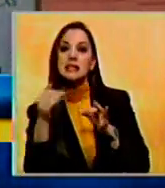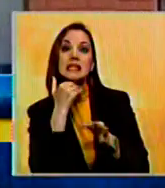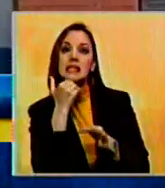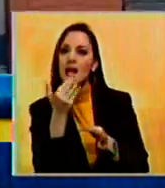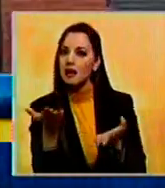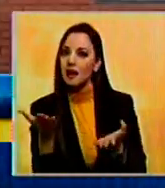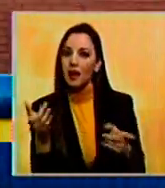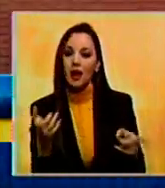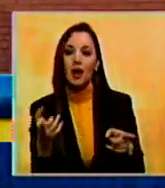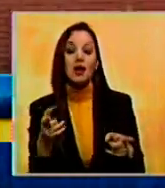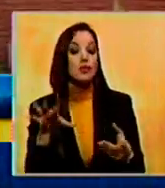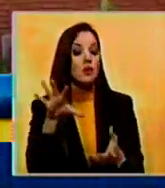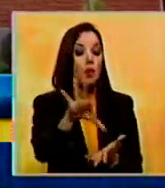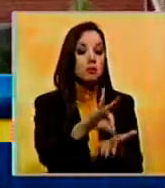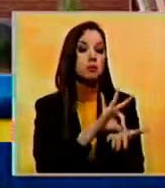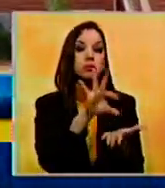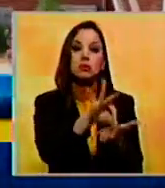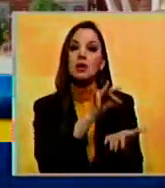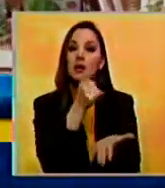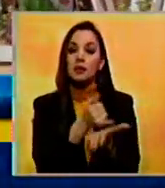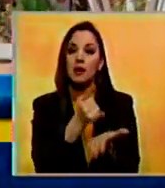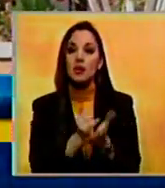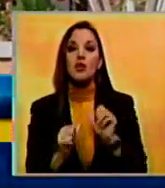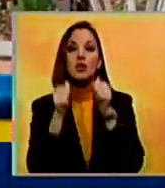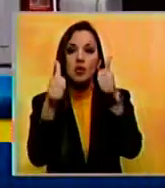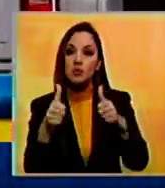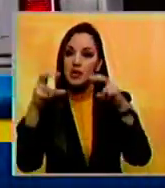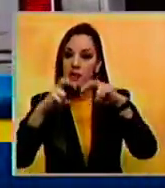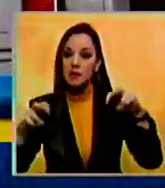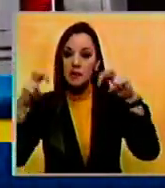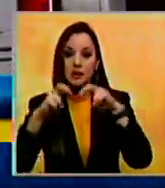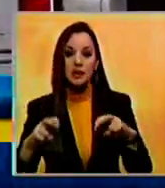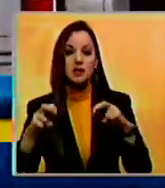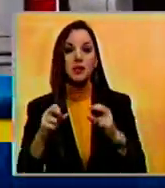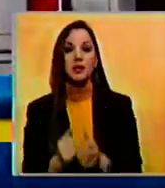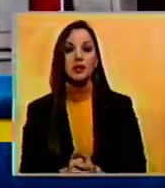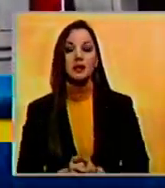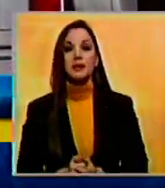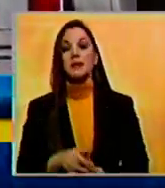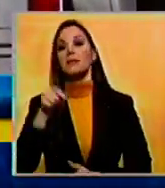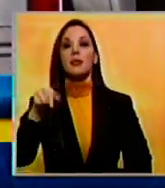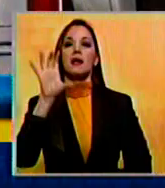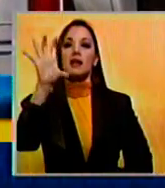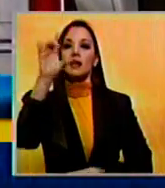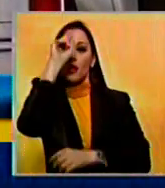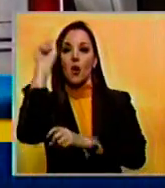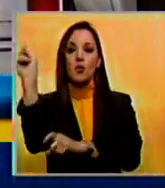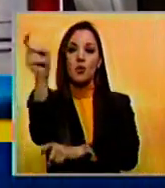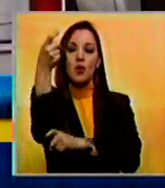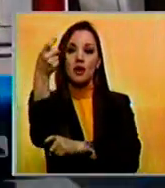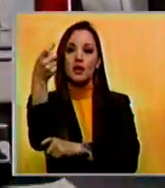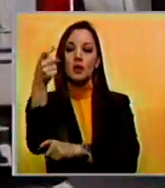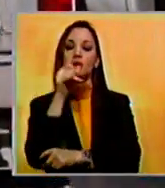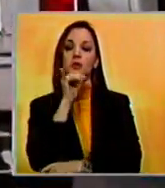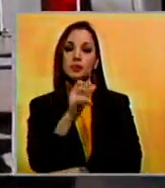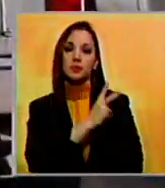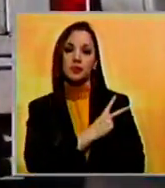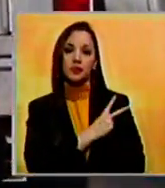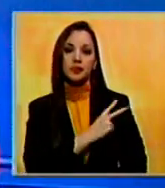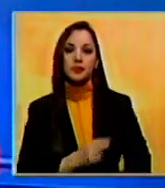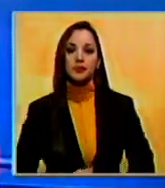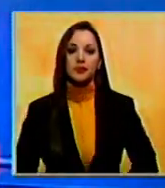suceso, para recolectar las evidencias y comenzar las investigaciones del caso. Desde el estado Huarico, Elías Hernández, Noticiero Benevisión.